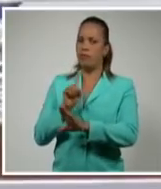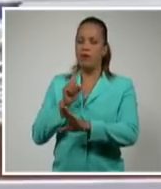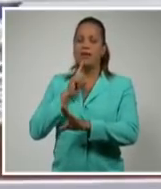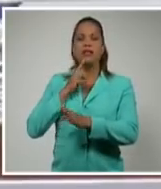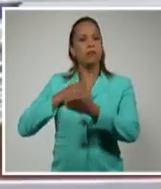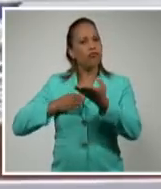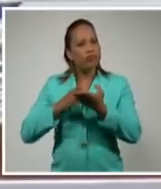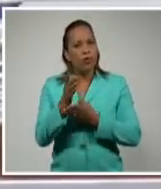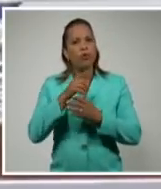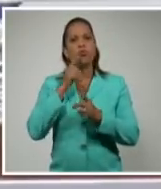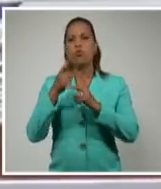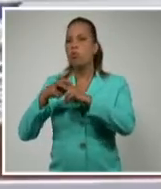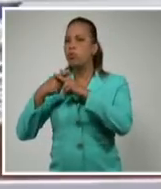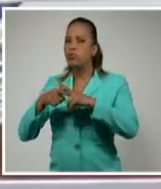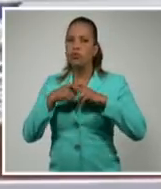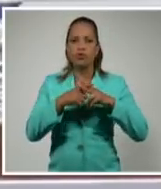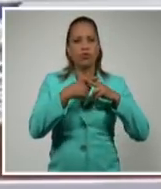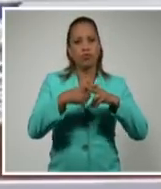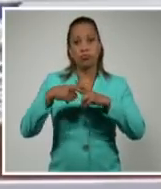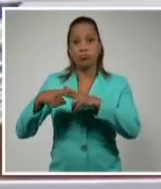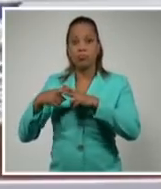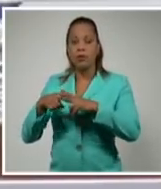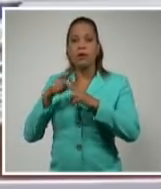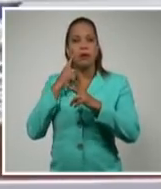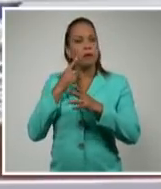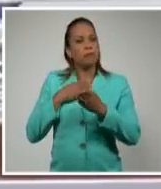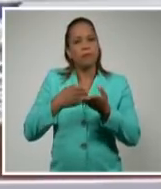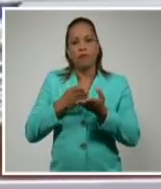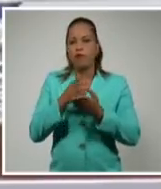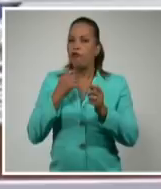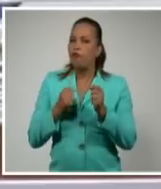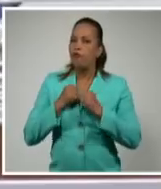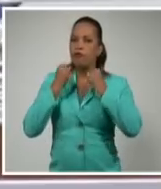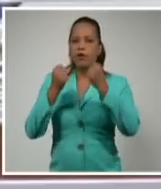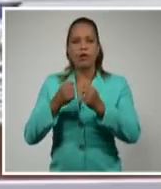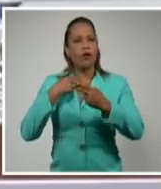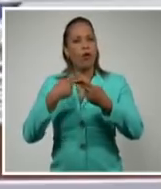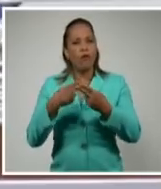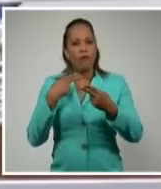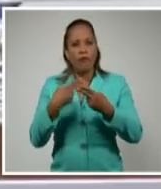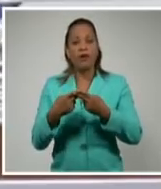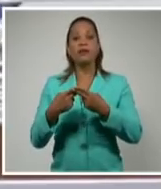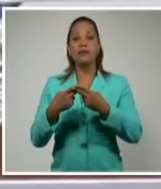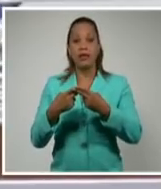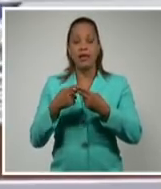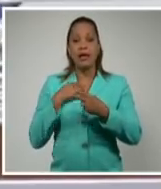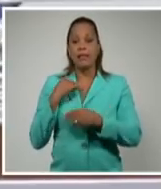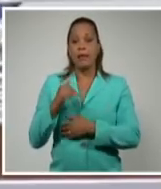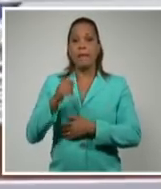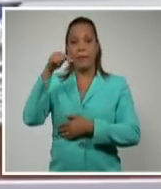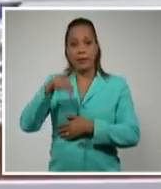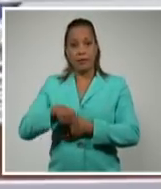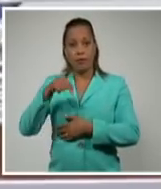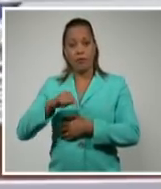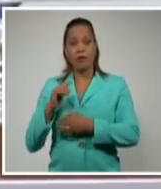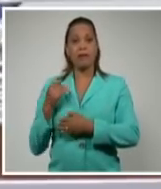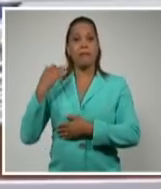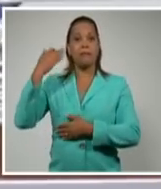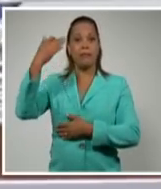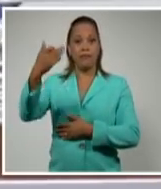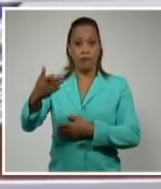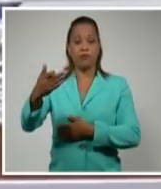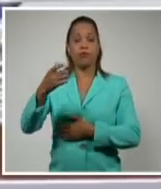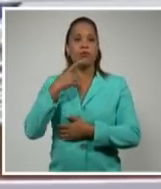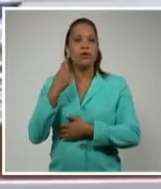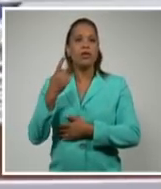búsqueda de nuevas soluciones, en el optimismo, en la confianza, en el presente y el futuro. Y creo que tenemos